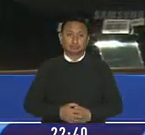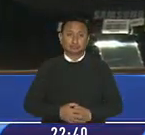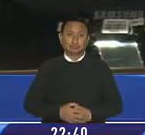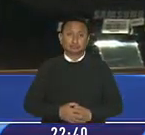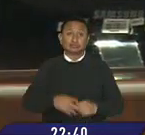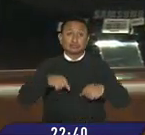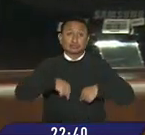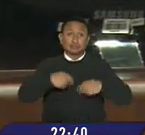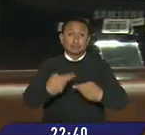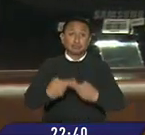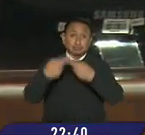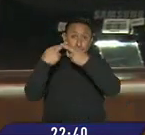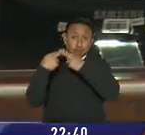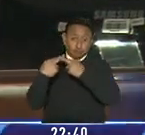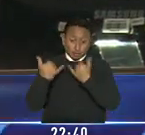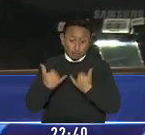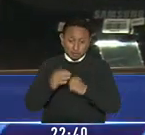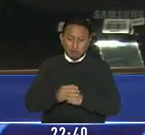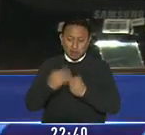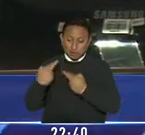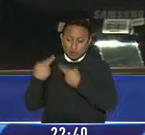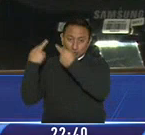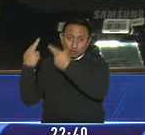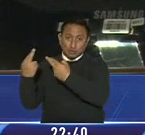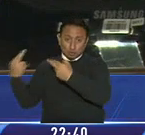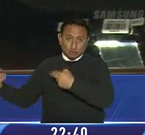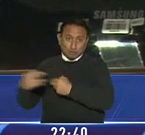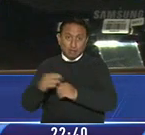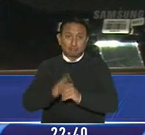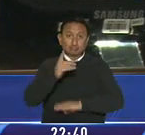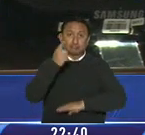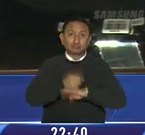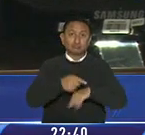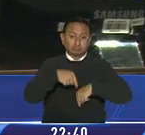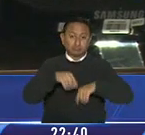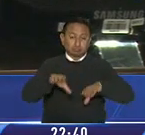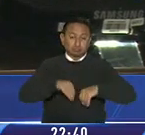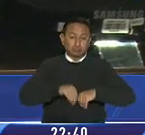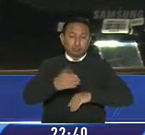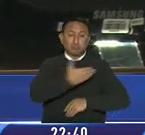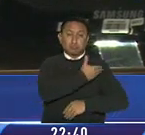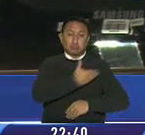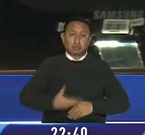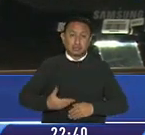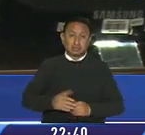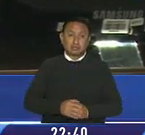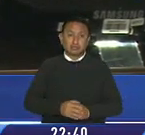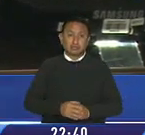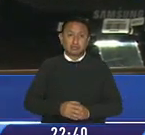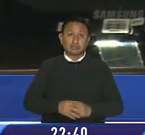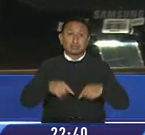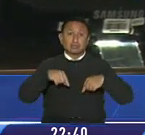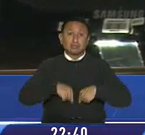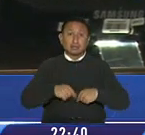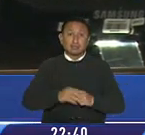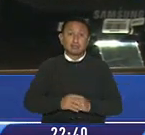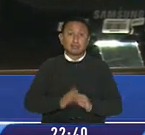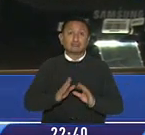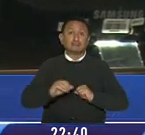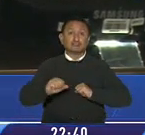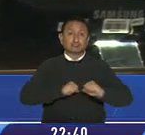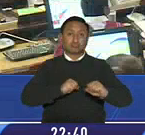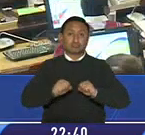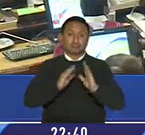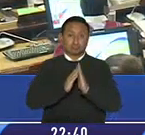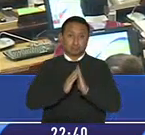expreso de la señora presidenta que me acaba de hacer en la aplicación de esa disposición legal asumo la presidencia mientras se dé el trámite de